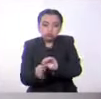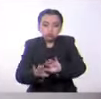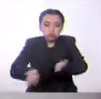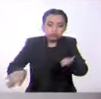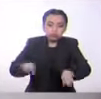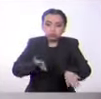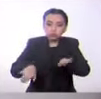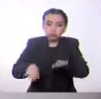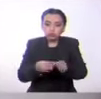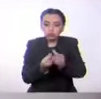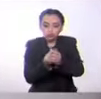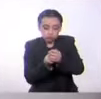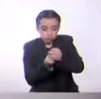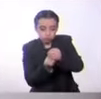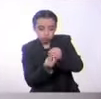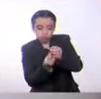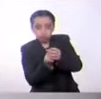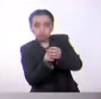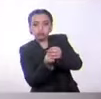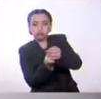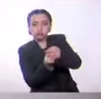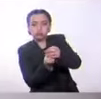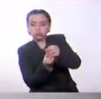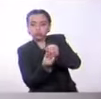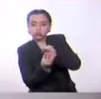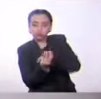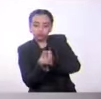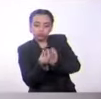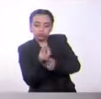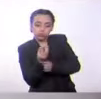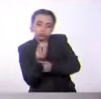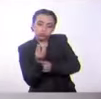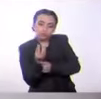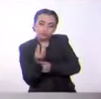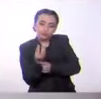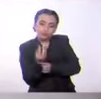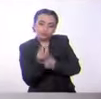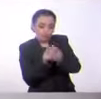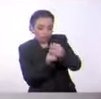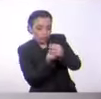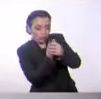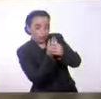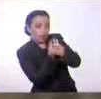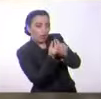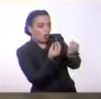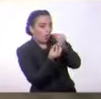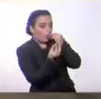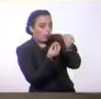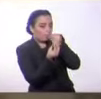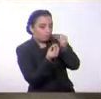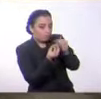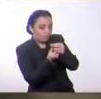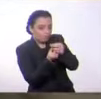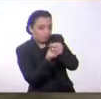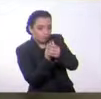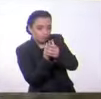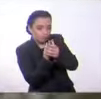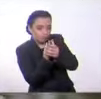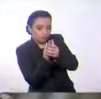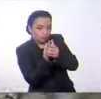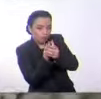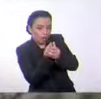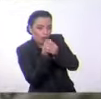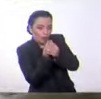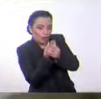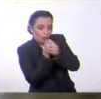la cría o el feto crece y se desarrolla y también se nutre. Hay muchos animales que nacen